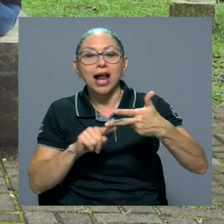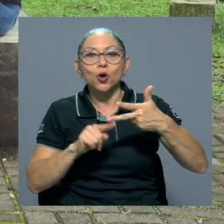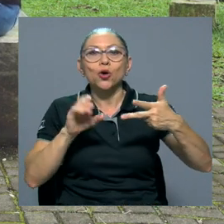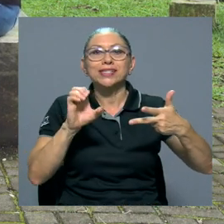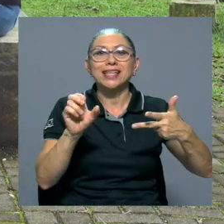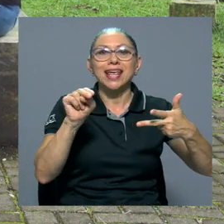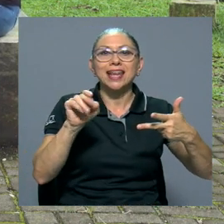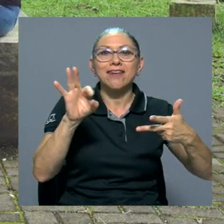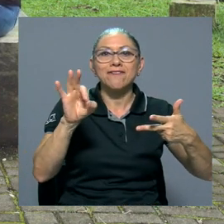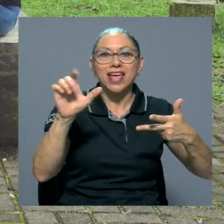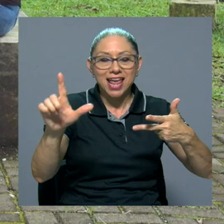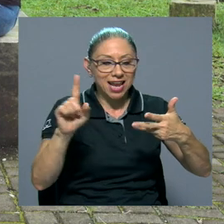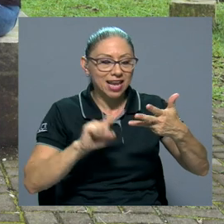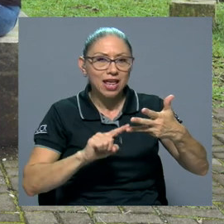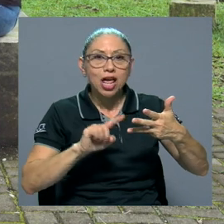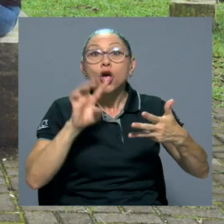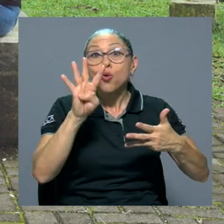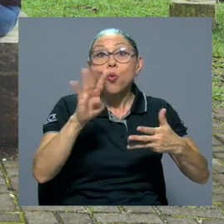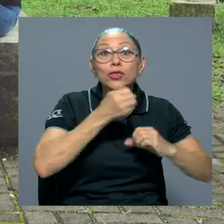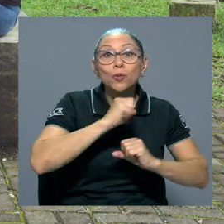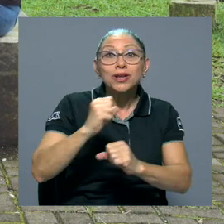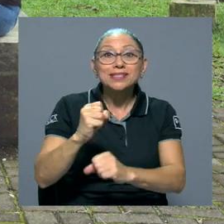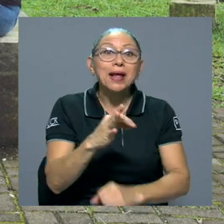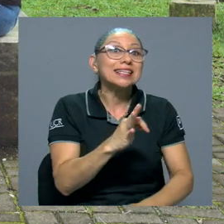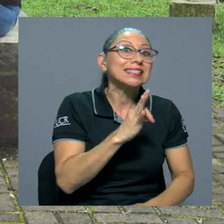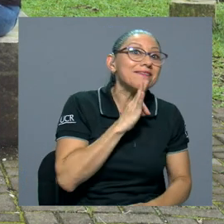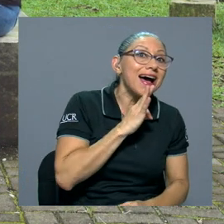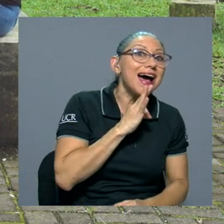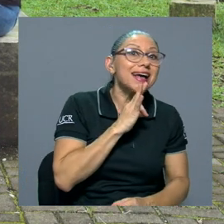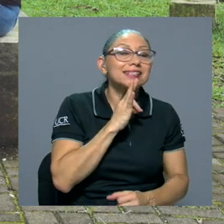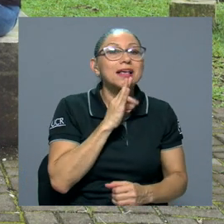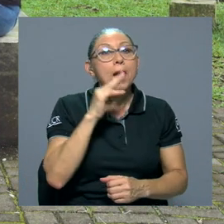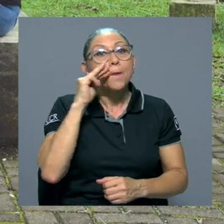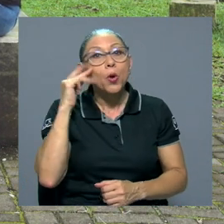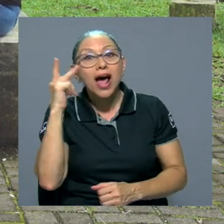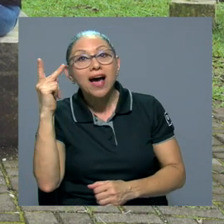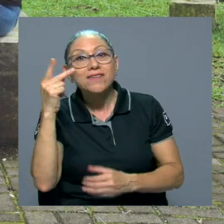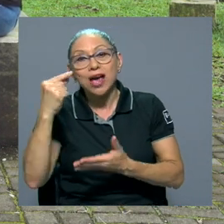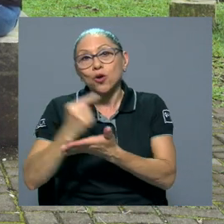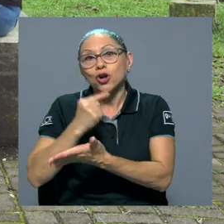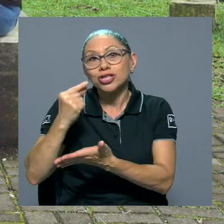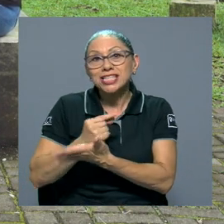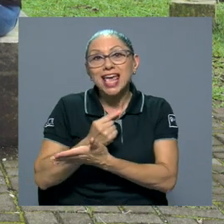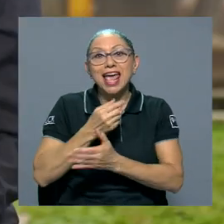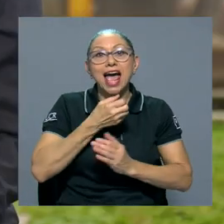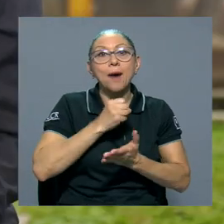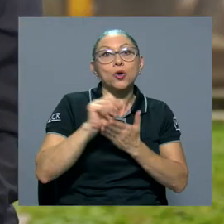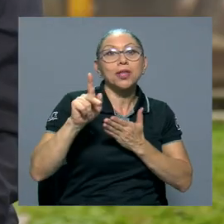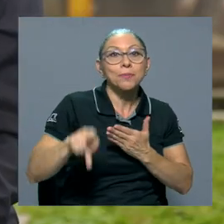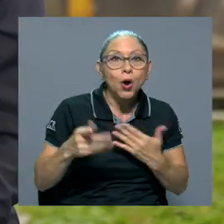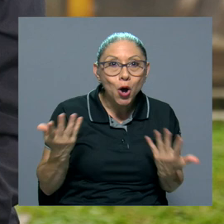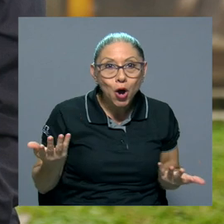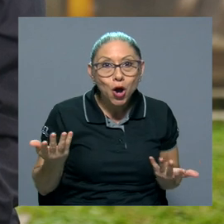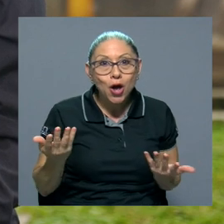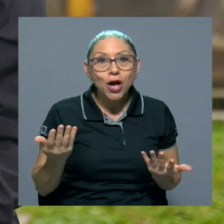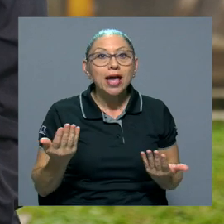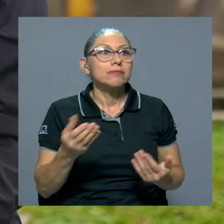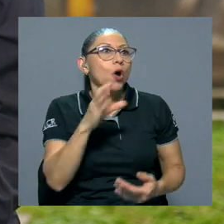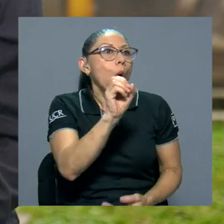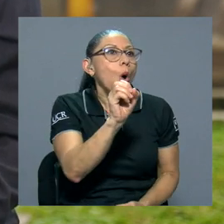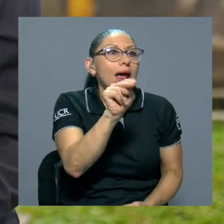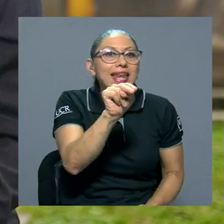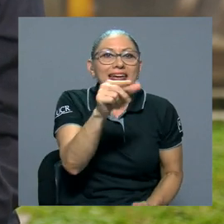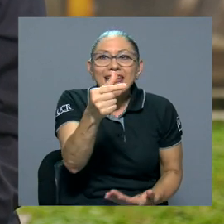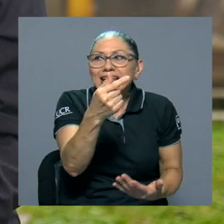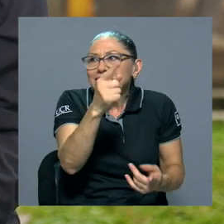Nacional de Fuerza y Luz, las cuatro municipalidades, Tibás, Moravia, Goicochea y Montes de Oca. Tenemos